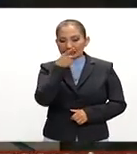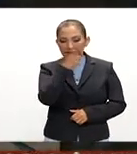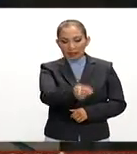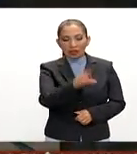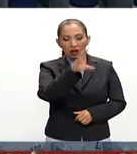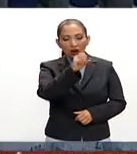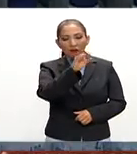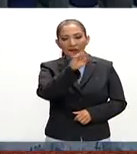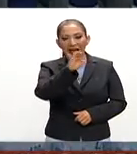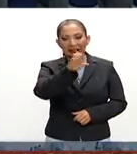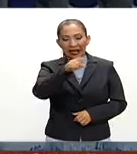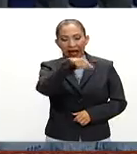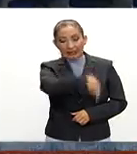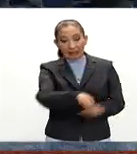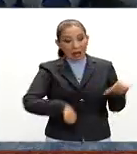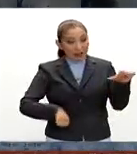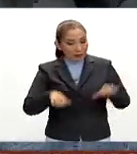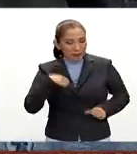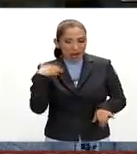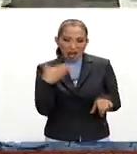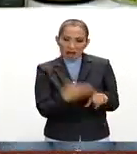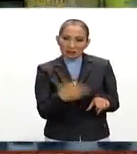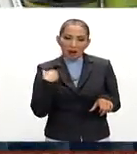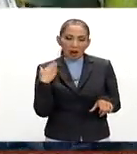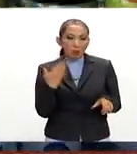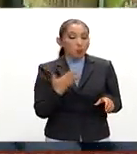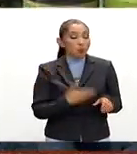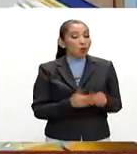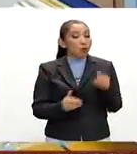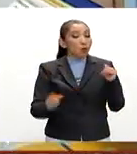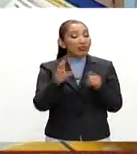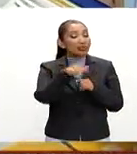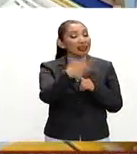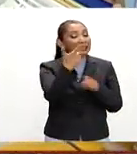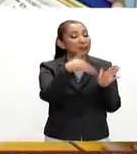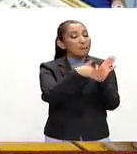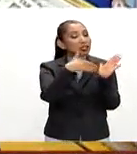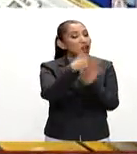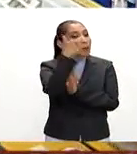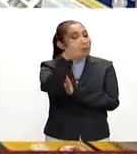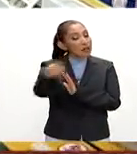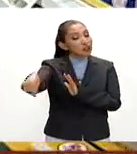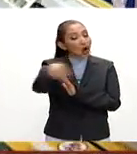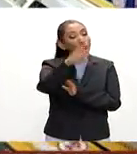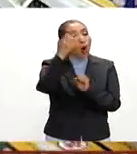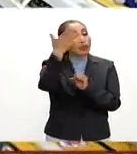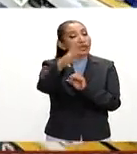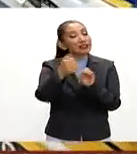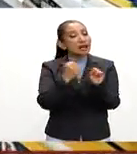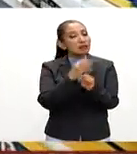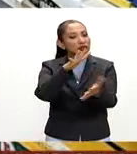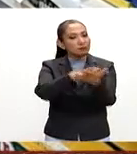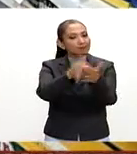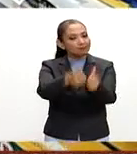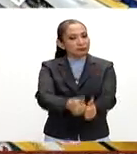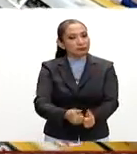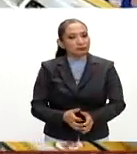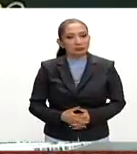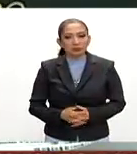COFESE este tipo de prácticas se castiga con multas que pueden llegar a los 13 millones de pesos y hasta con 10 años de cárcel